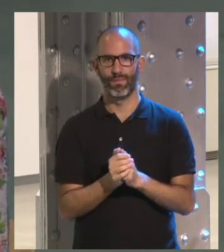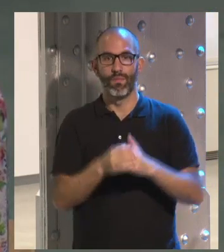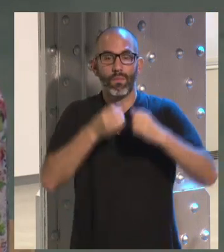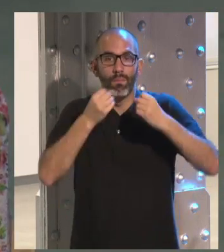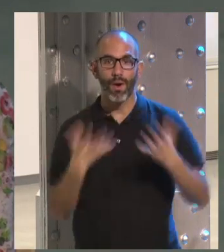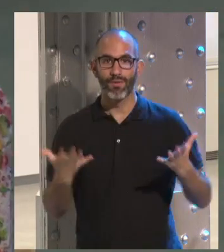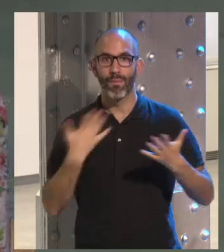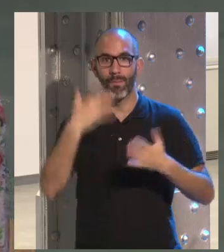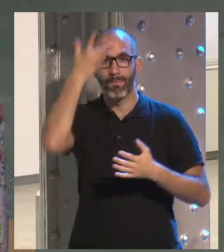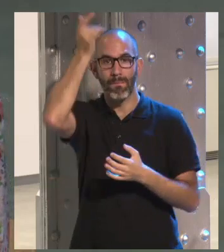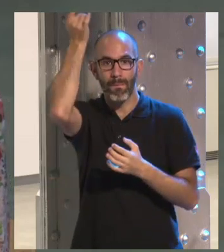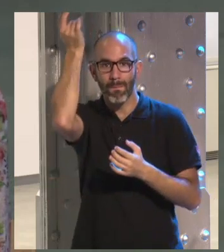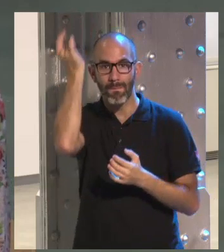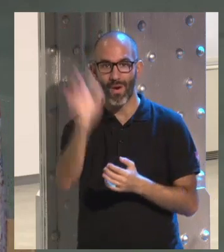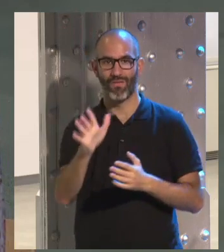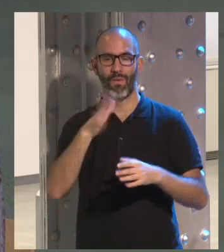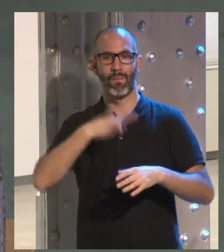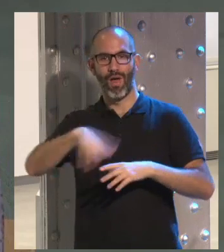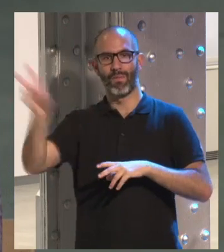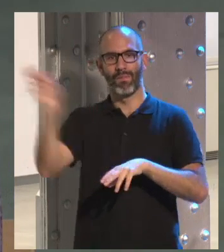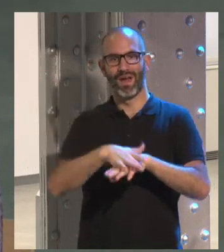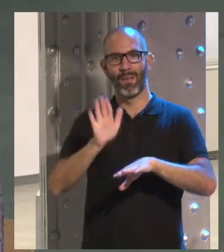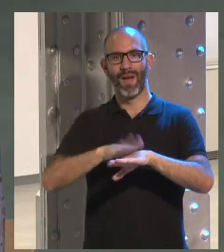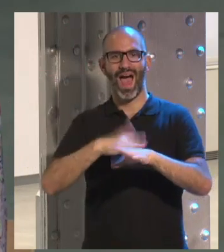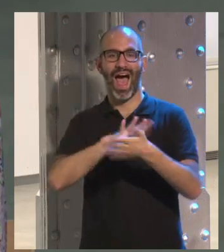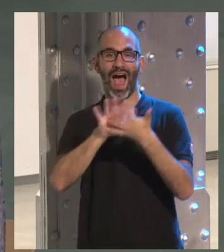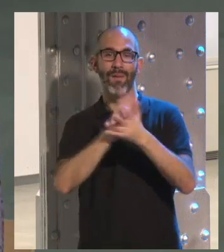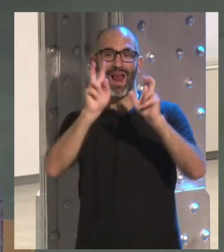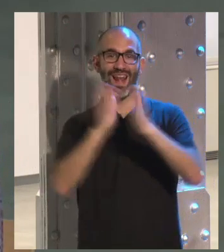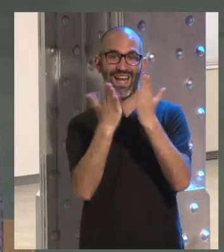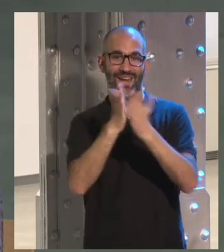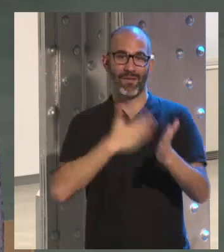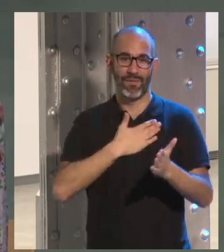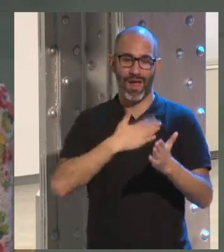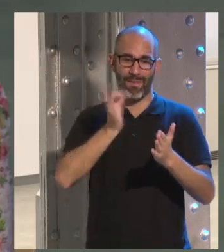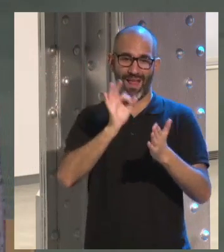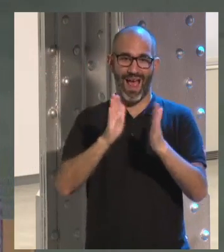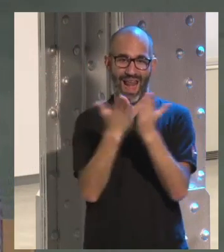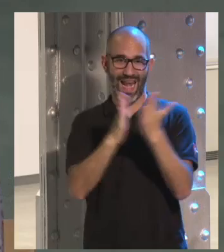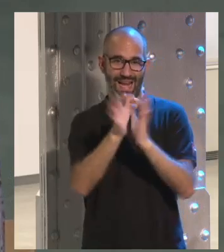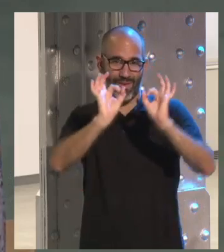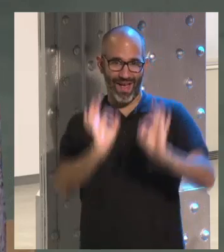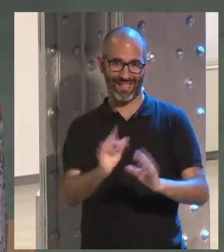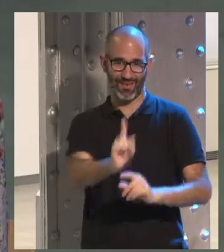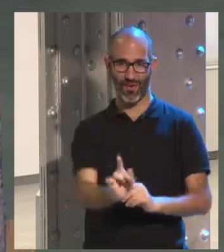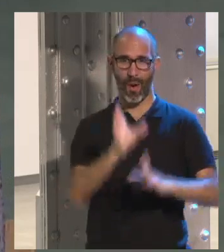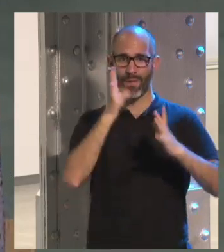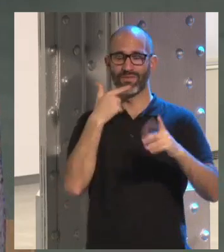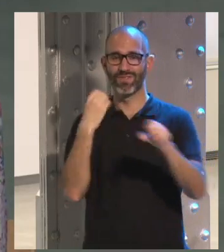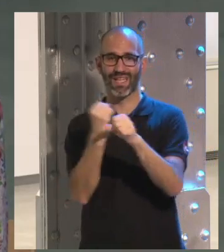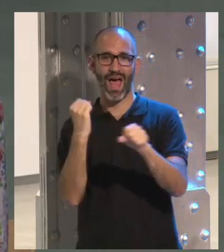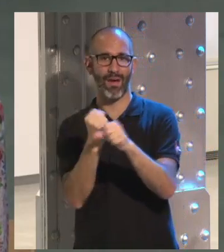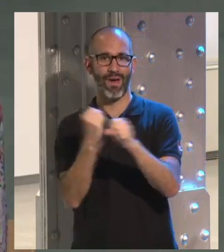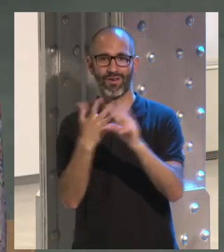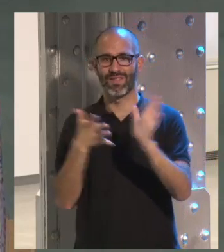Bueno, pues por fin decimos, venimos a hablar de nuestro libro. Porque ciertamente no es un plural mayestático, sino que es un trabajo